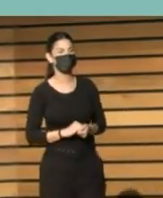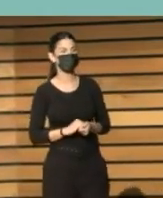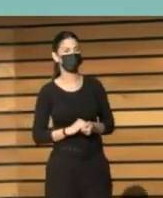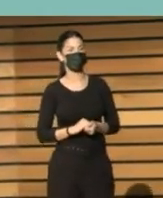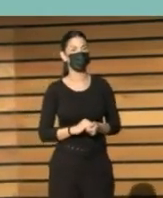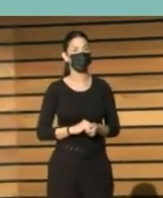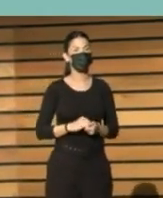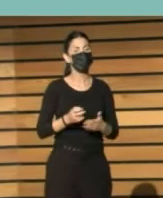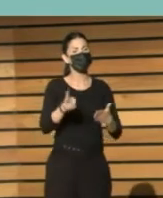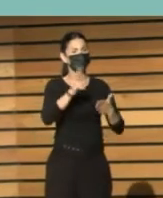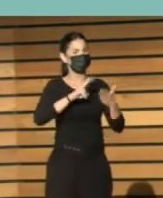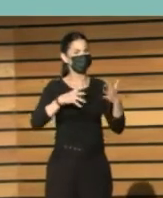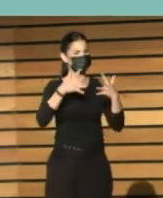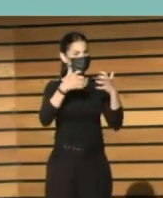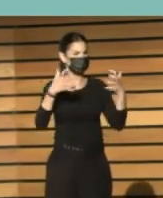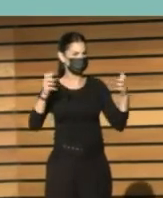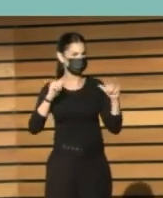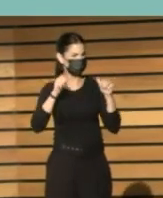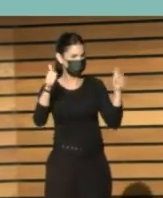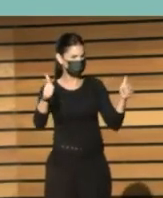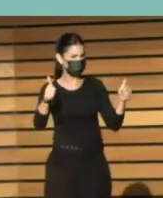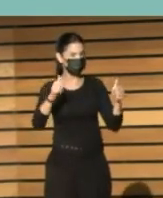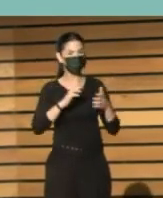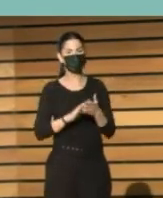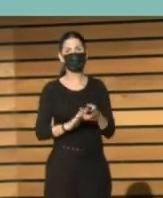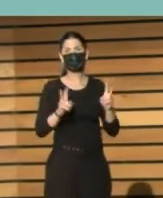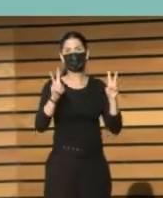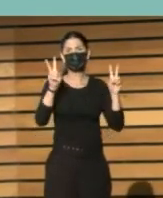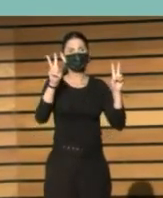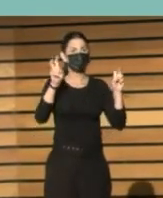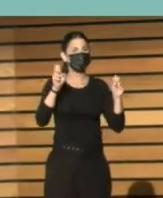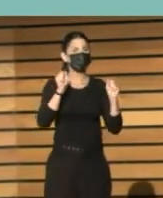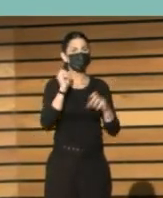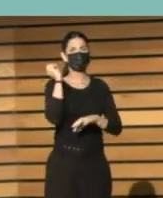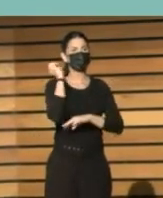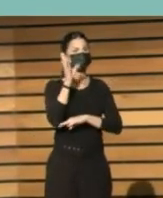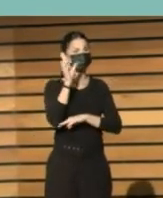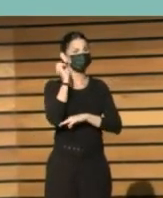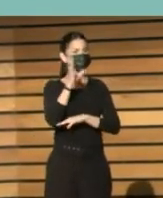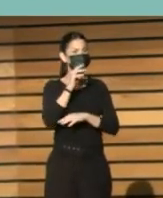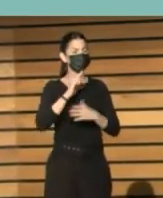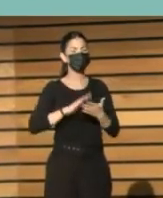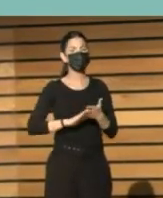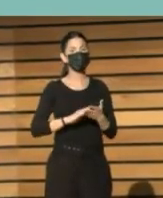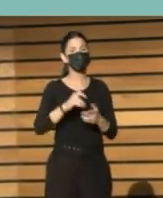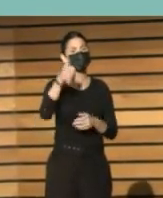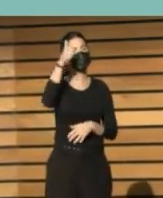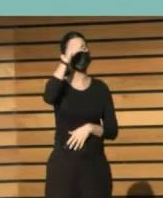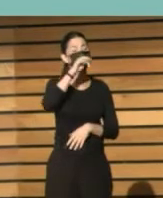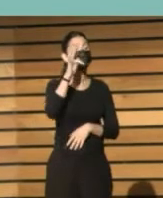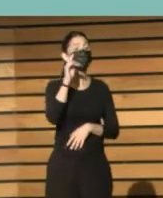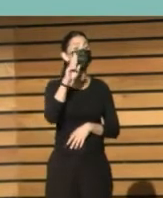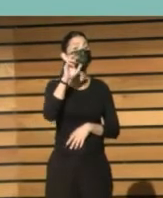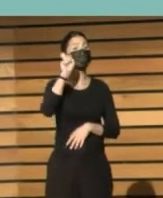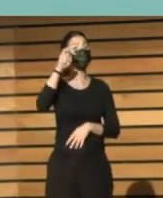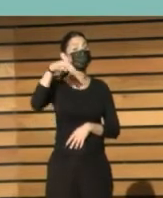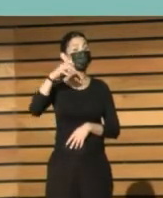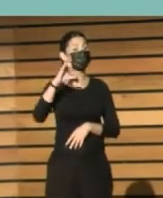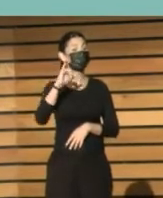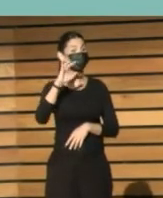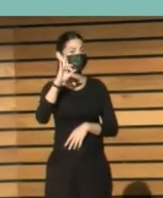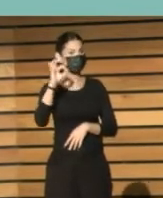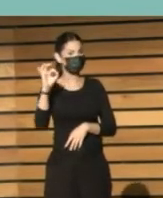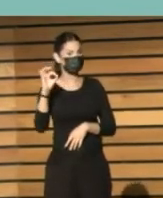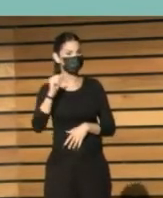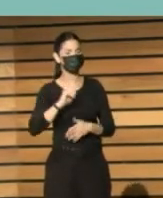leeros una frase, el inicio, de lo que fue el discurso de Francisco Jarauta en uno de los eventos